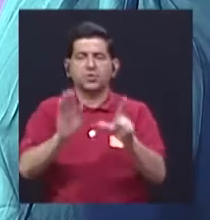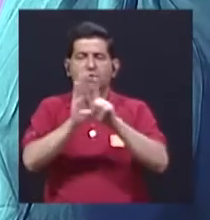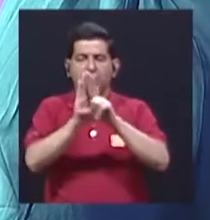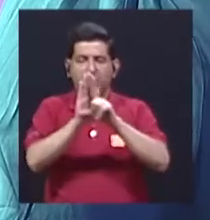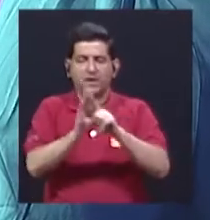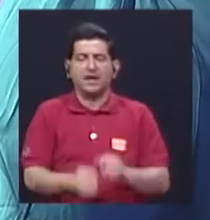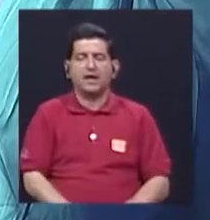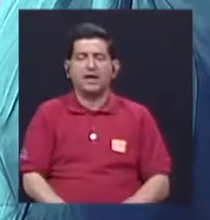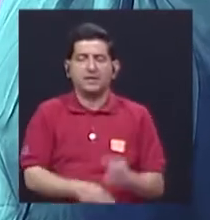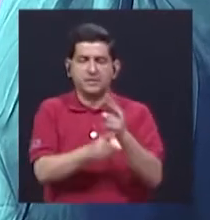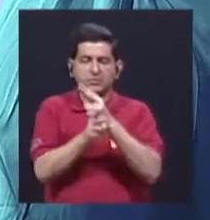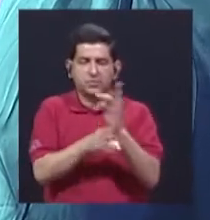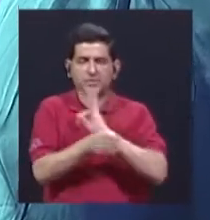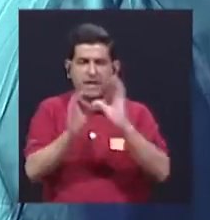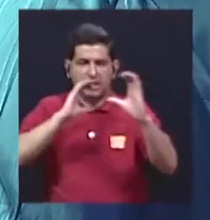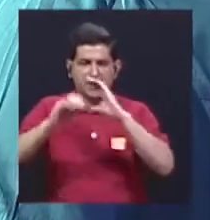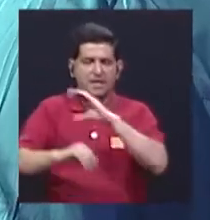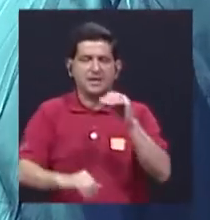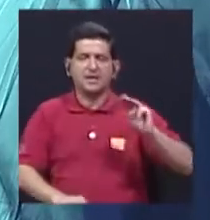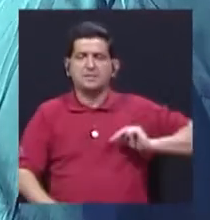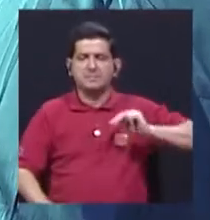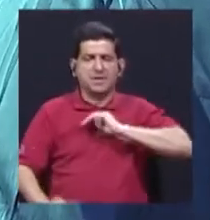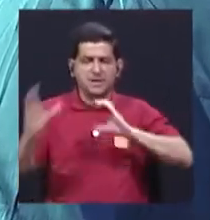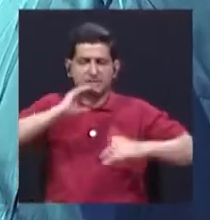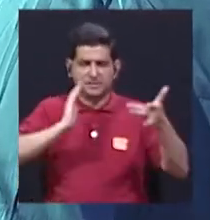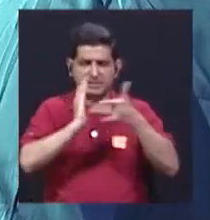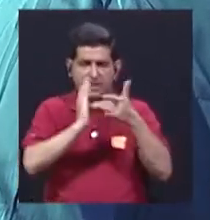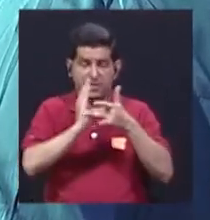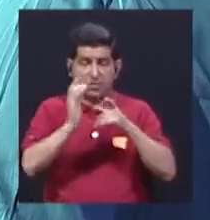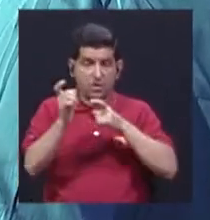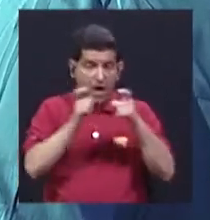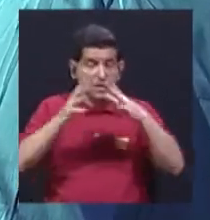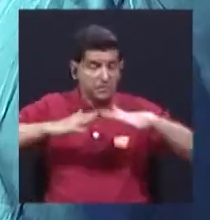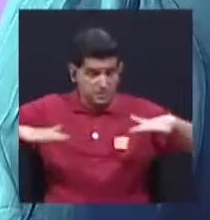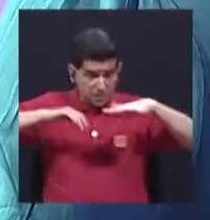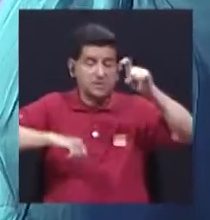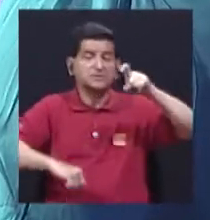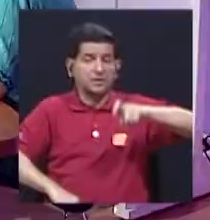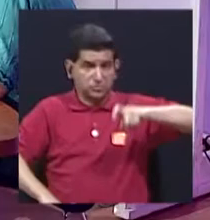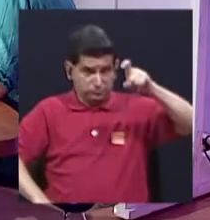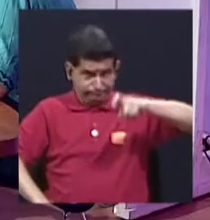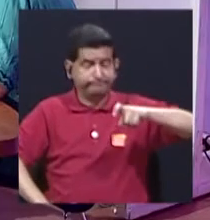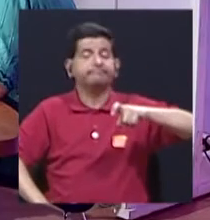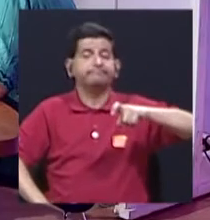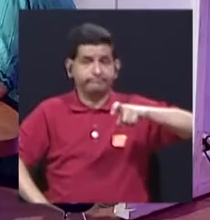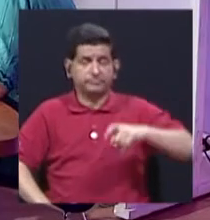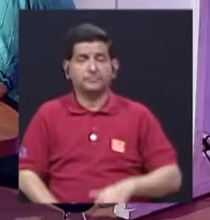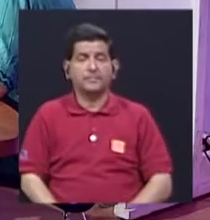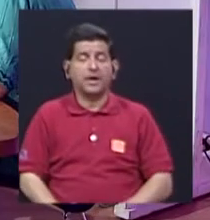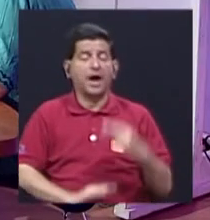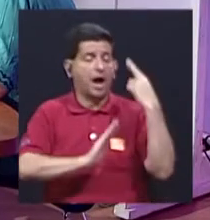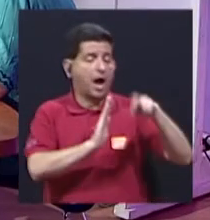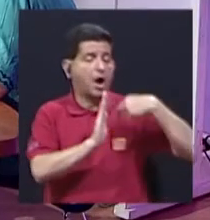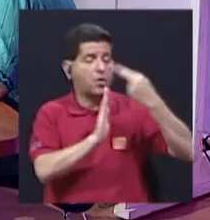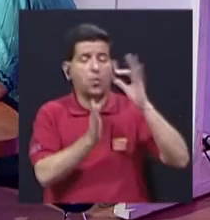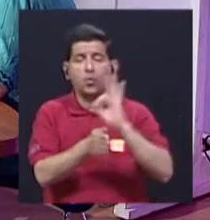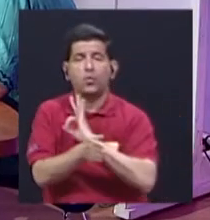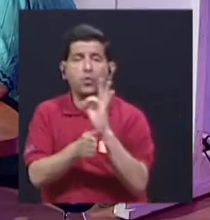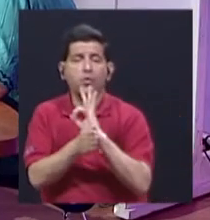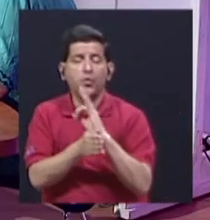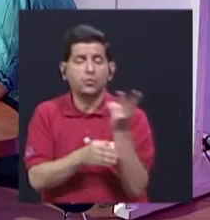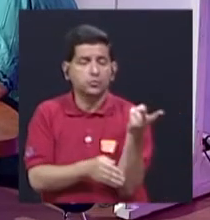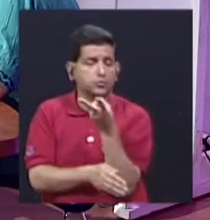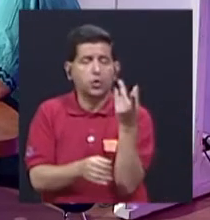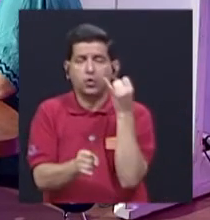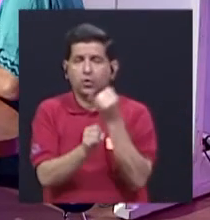MISIT, ¿verdad? ¿Por qué? Porque administrar el espectro también requiere, digamos, que los roles y las funciones de esas